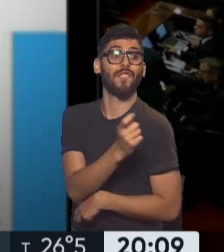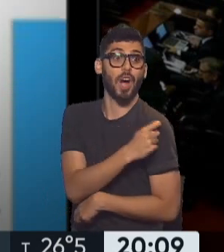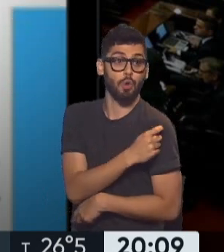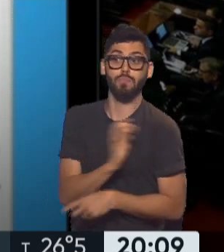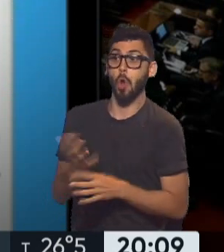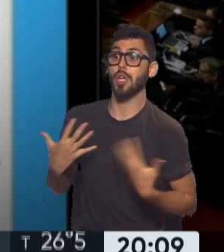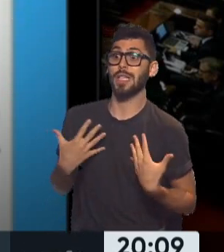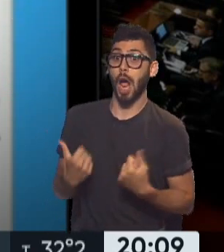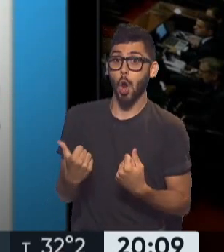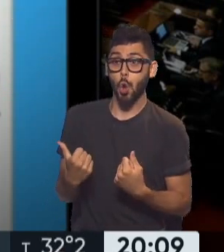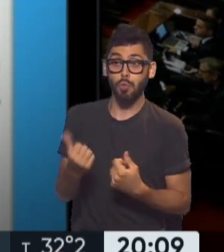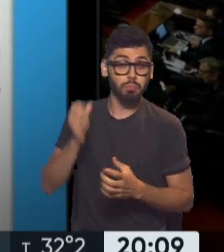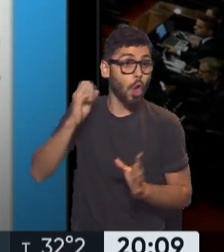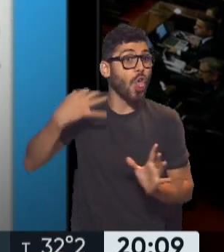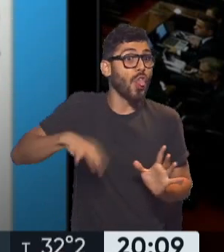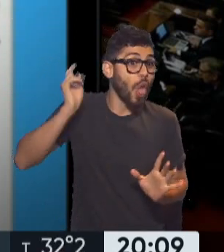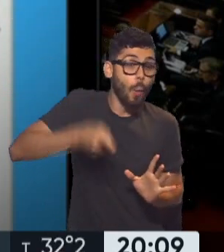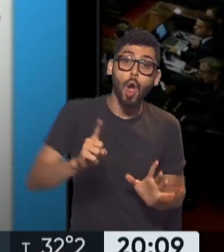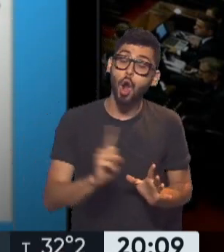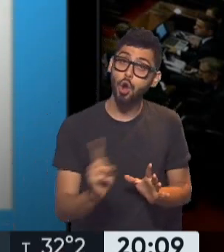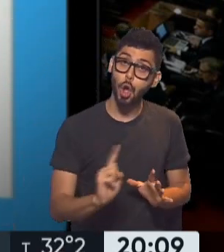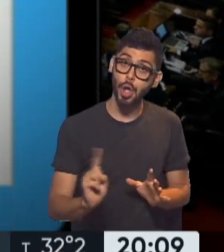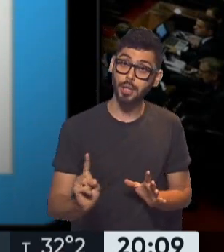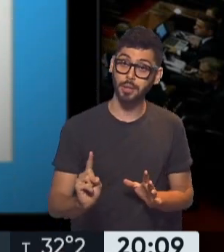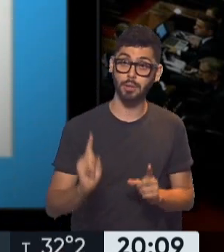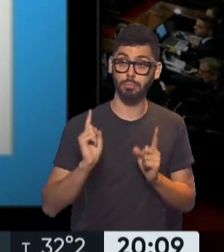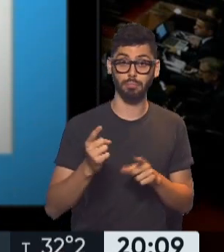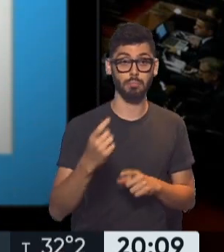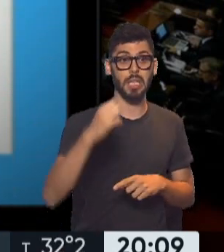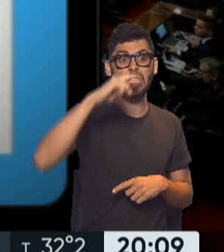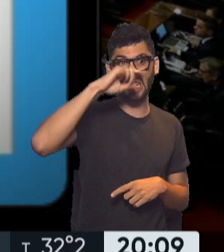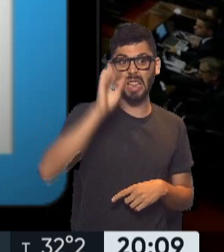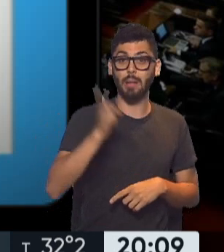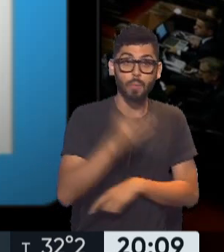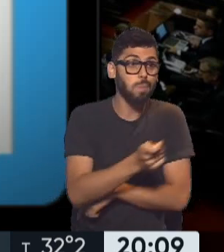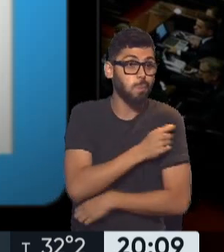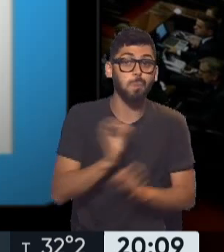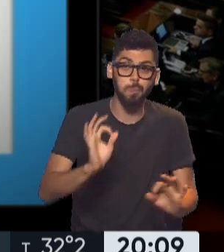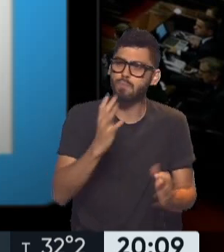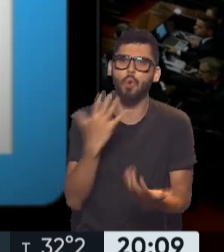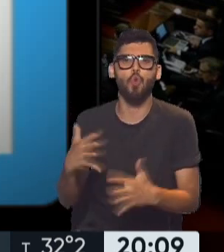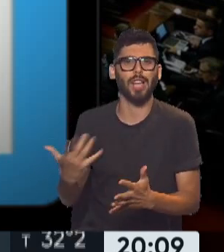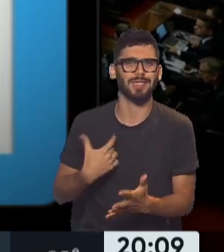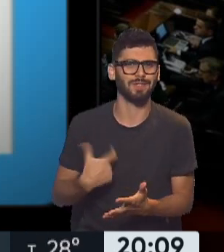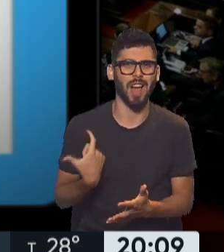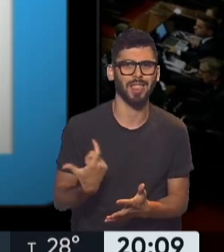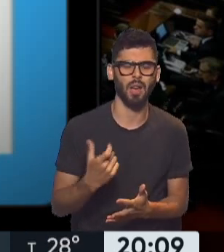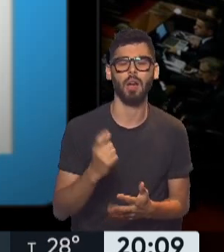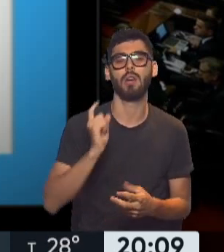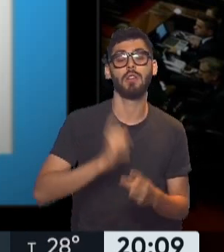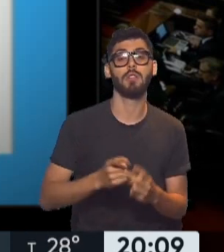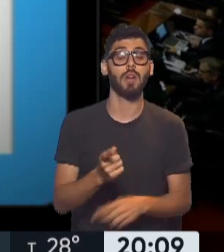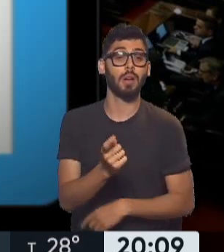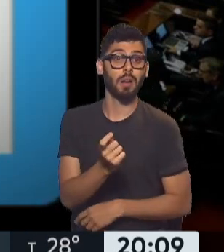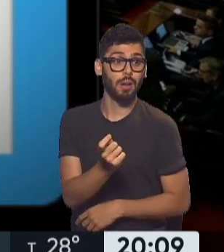acción sanitaria no ha sido obligatoria y aún así alcanza más de un 70%, que su aplicación es de